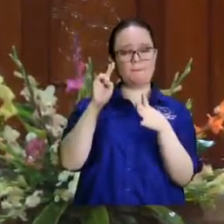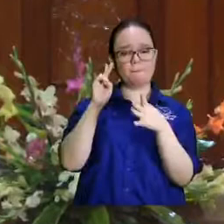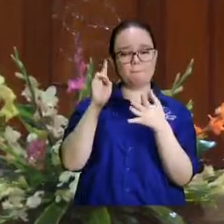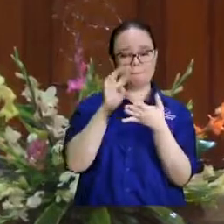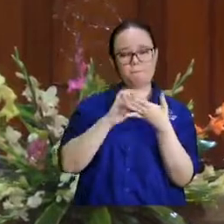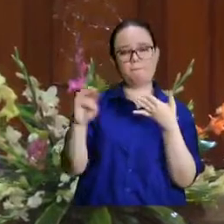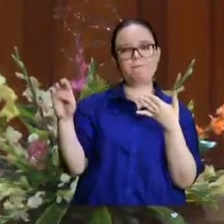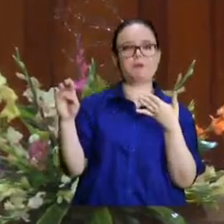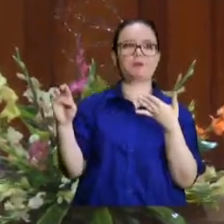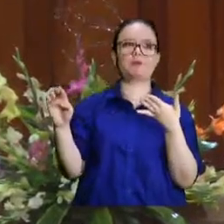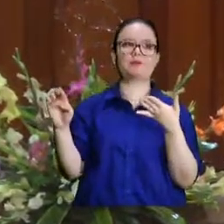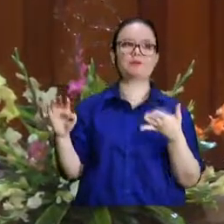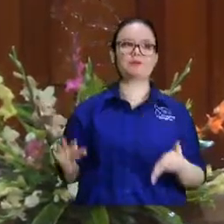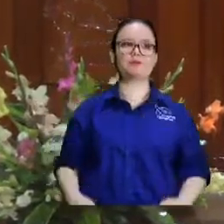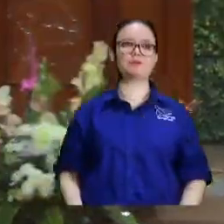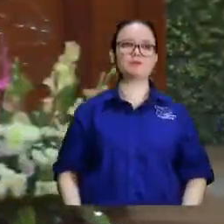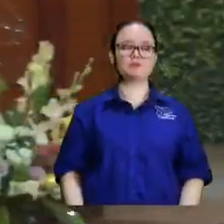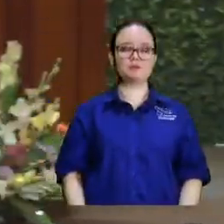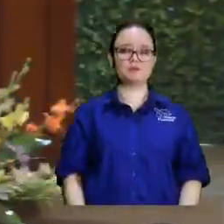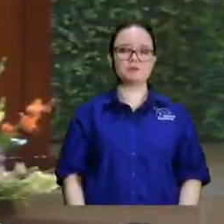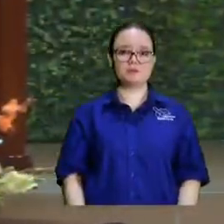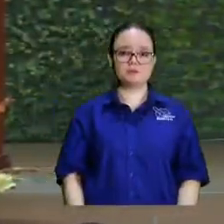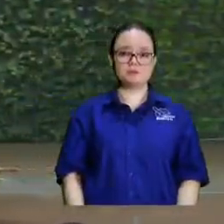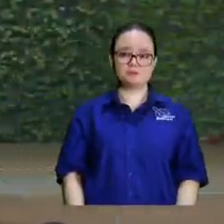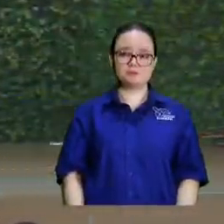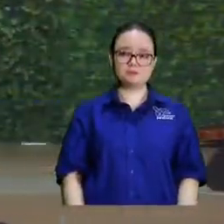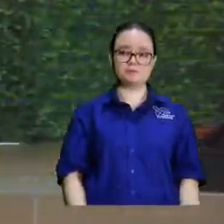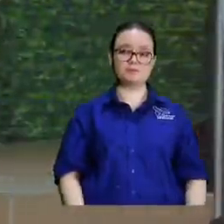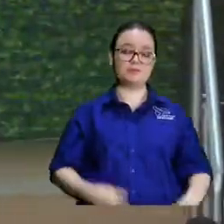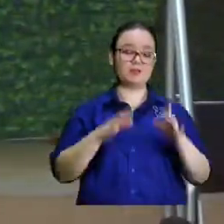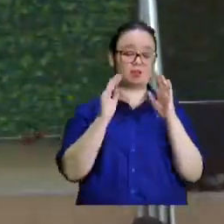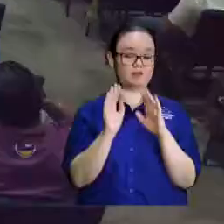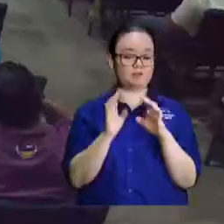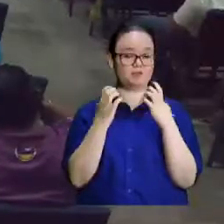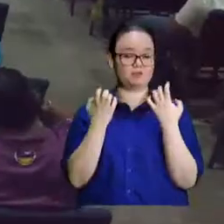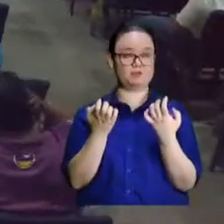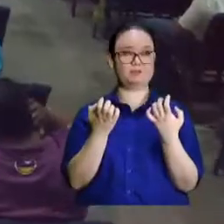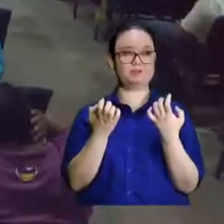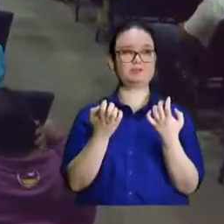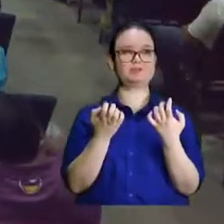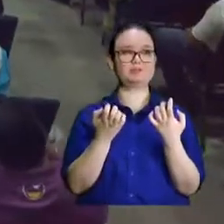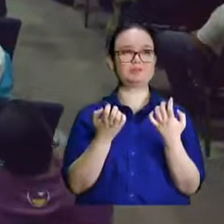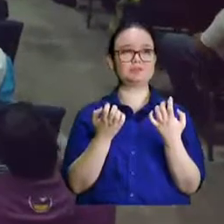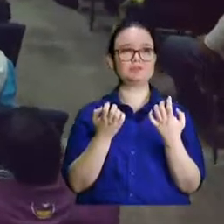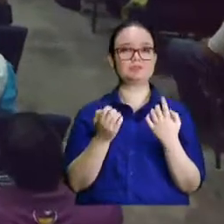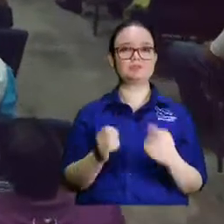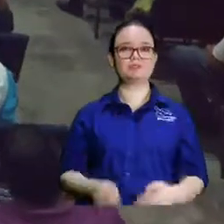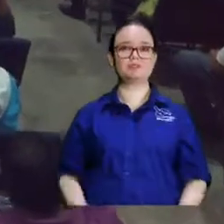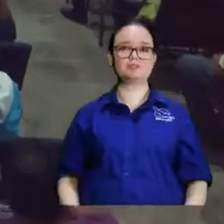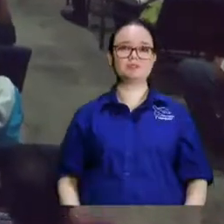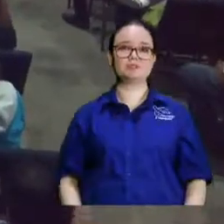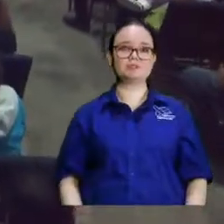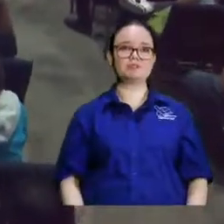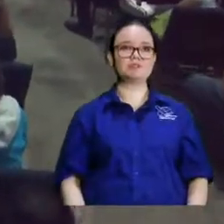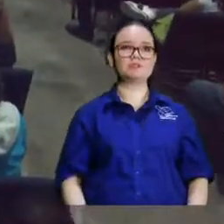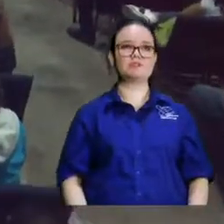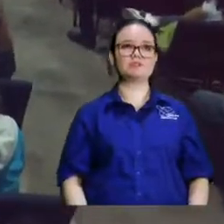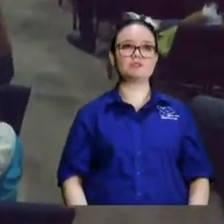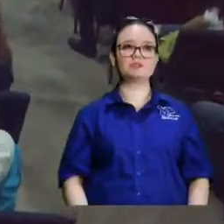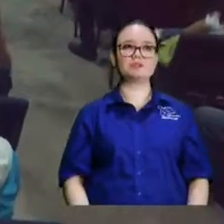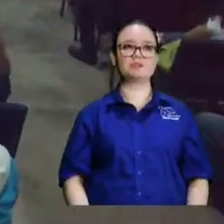saliera de ahí ah bueno ok entonces vienen los ya no los terraplanistas ahora serían los